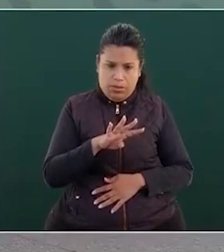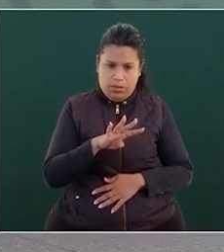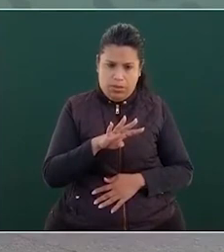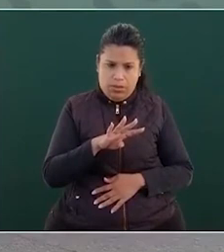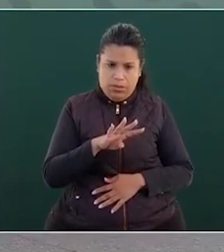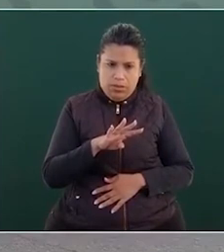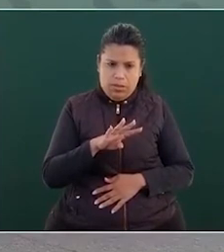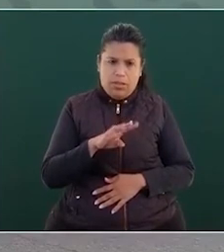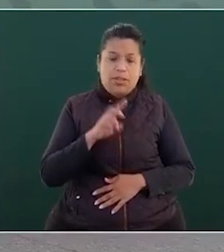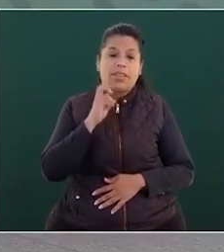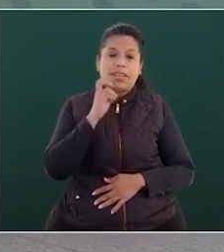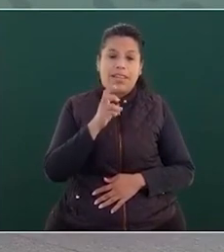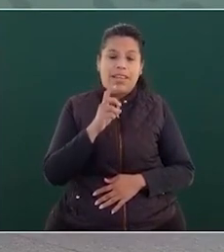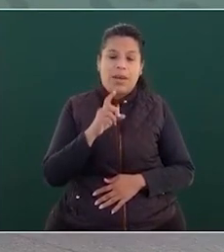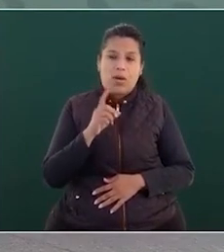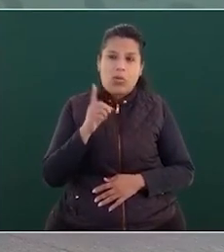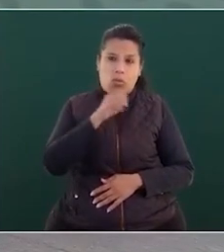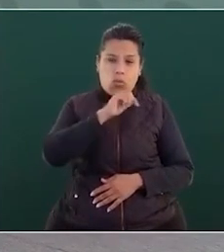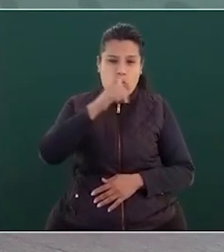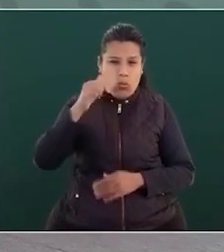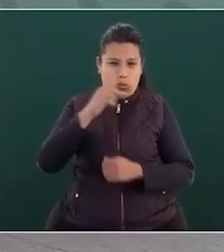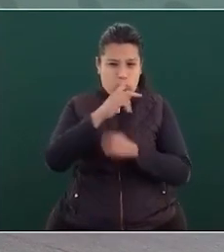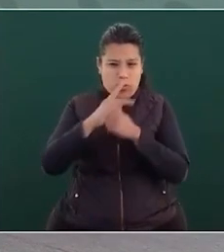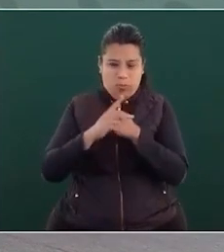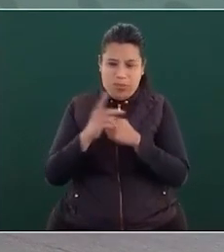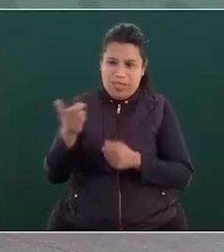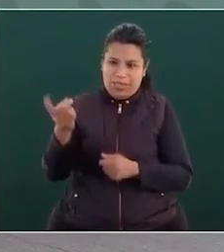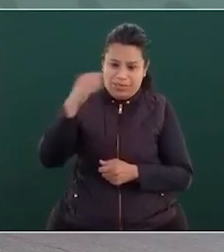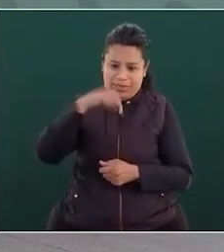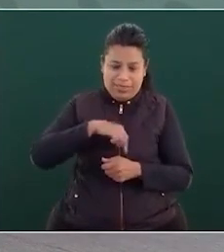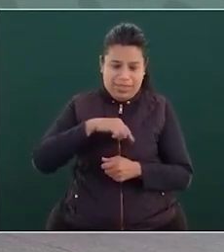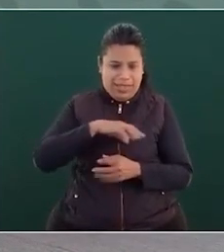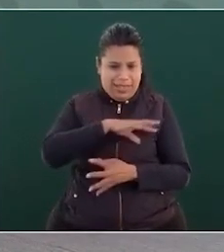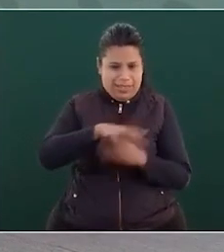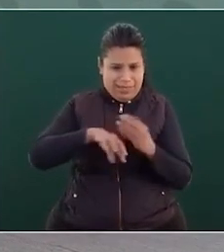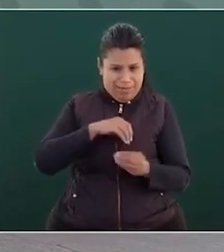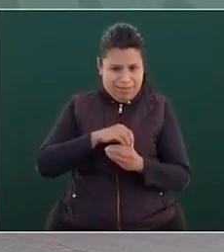inversión extranjera y lo que llevamos